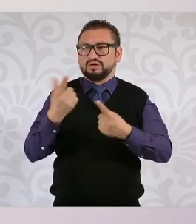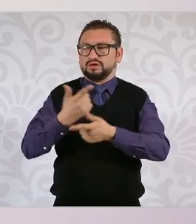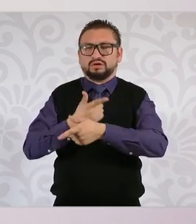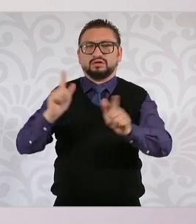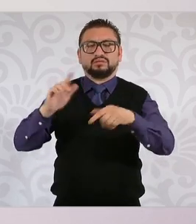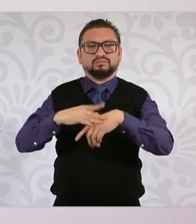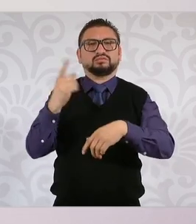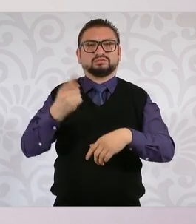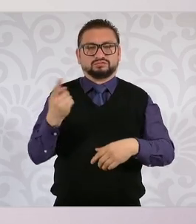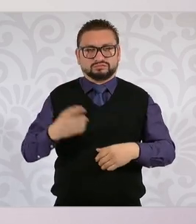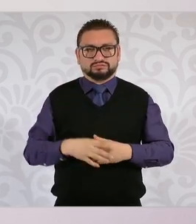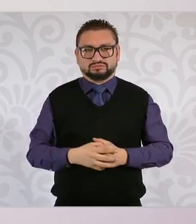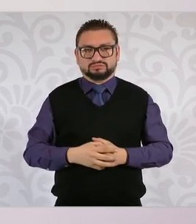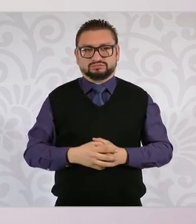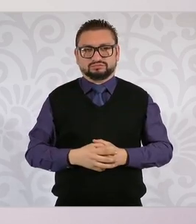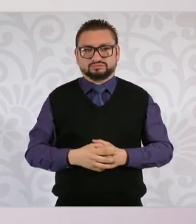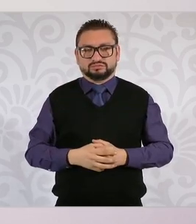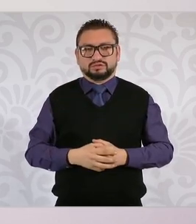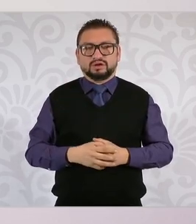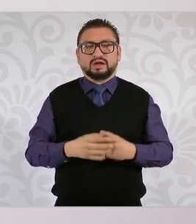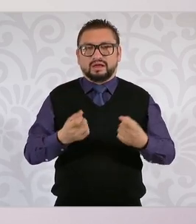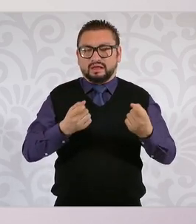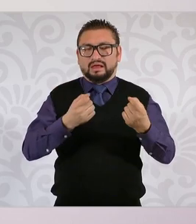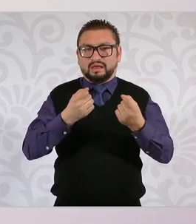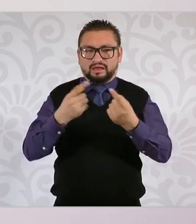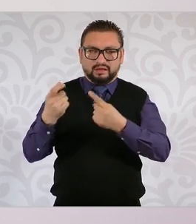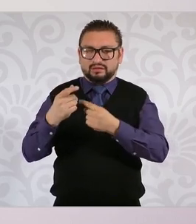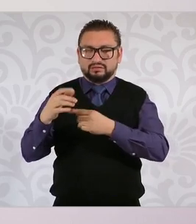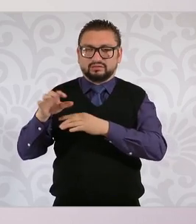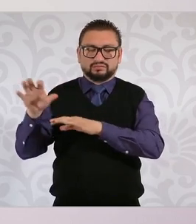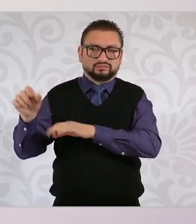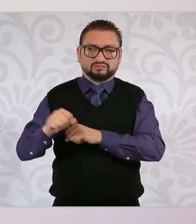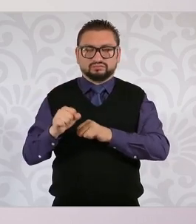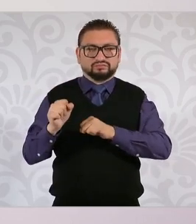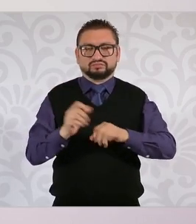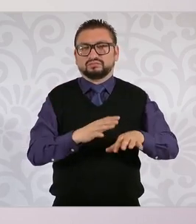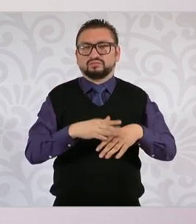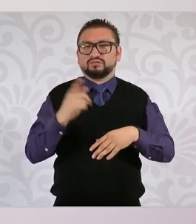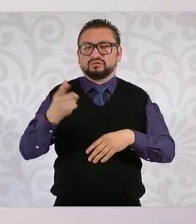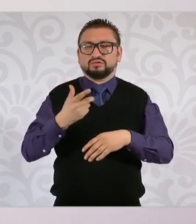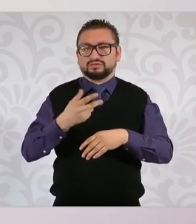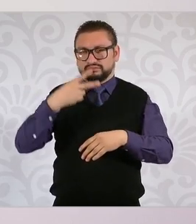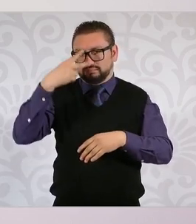delincuentes que fueron entregados por extradición de México?